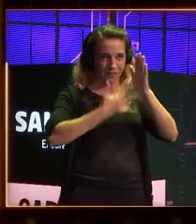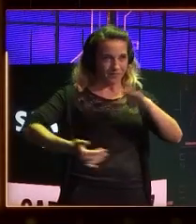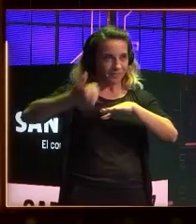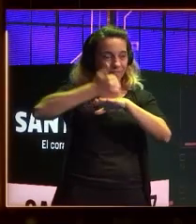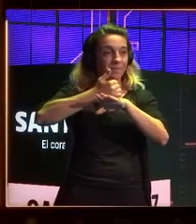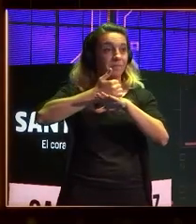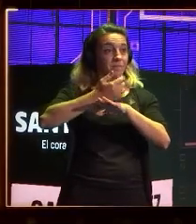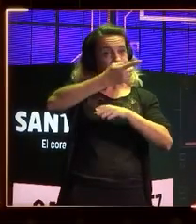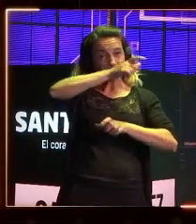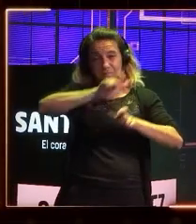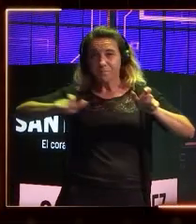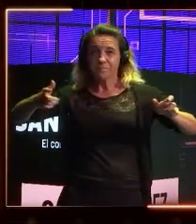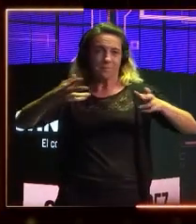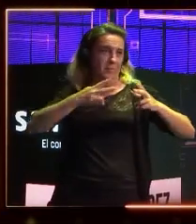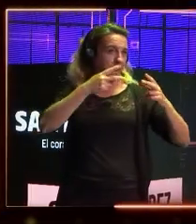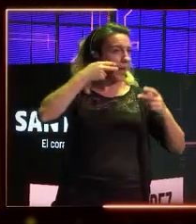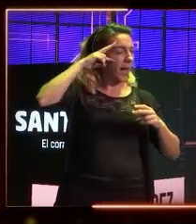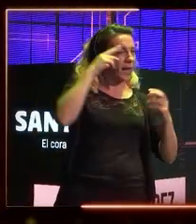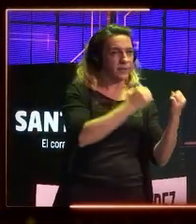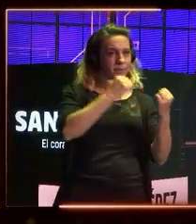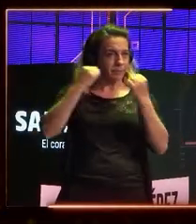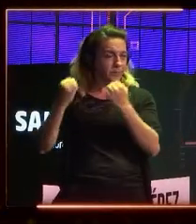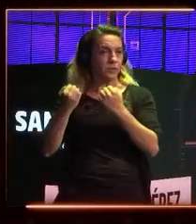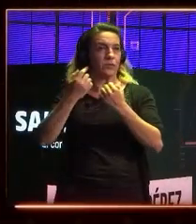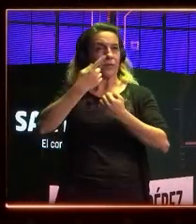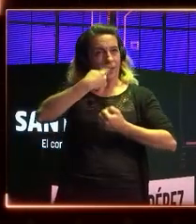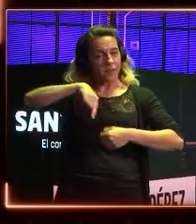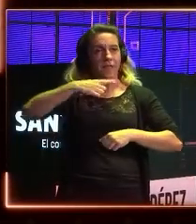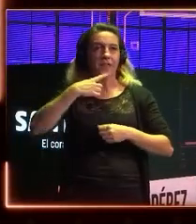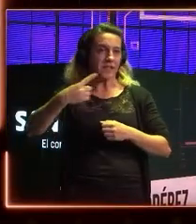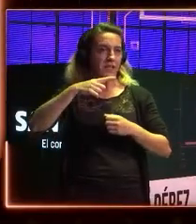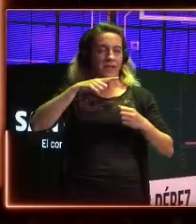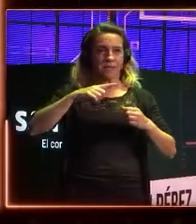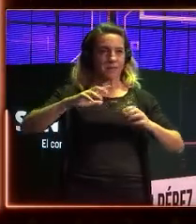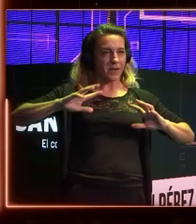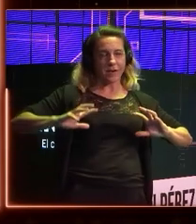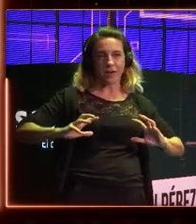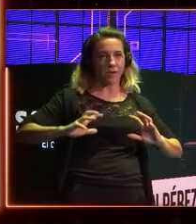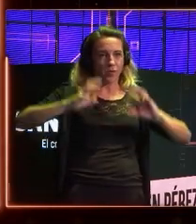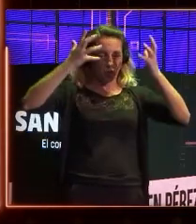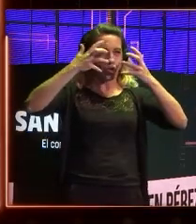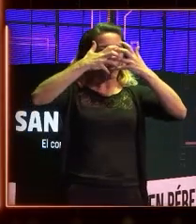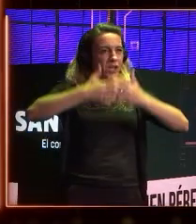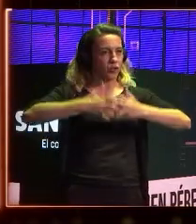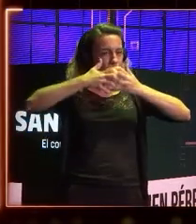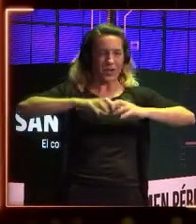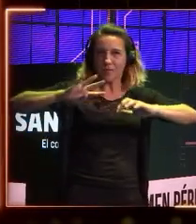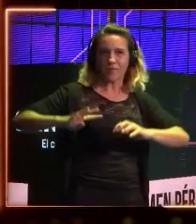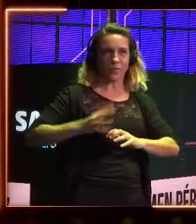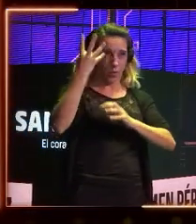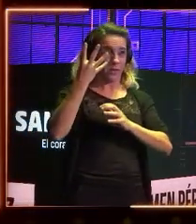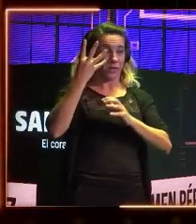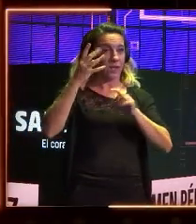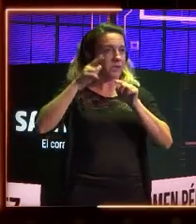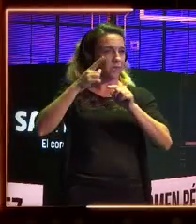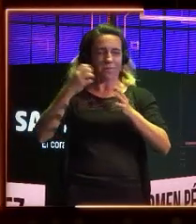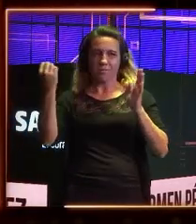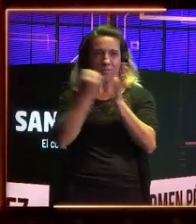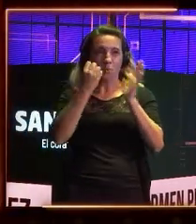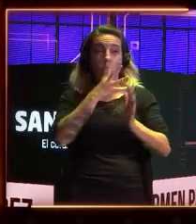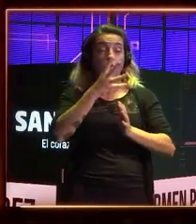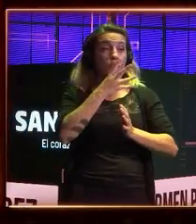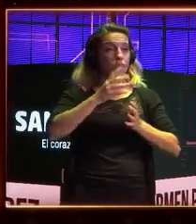nos dicen que estamos en la cuarta revolución industrial. Una revolución que está marcada por las nuevas tecnologías